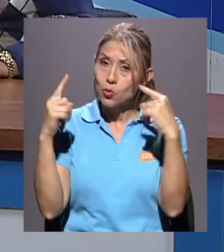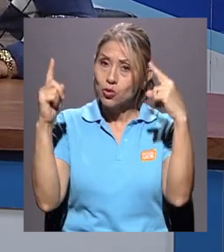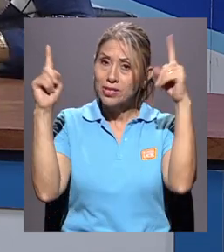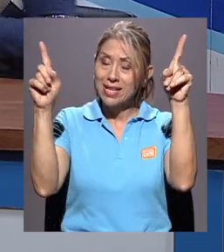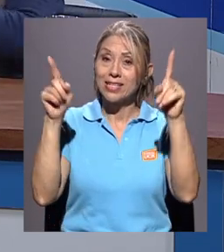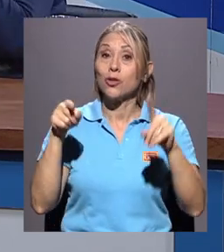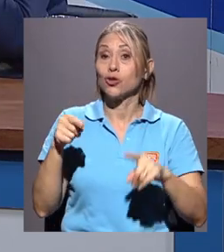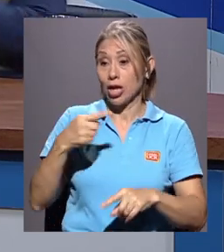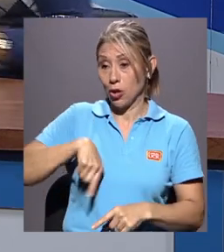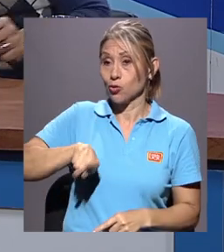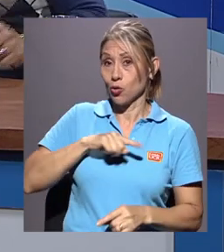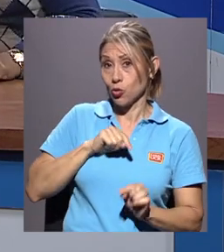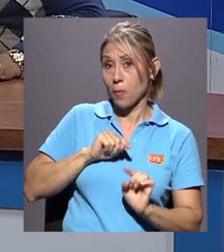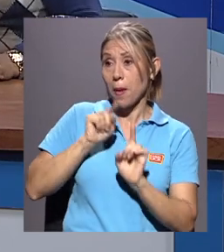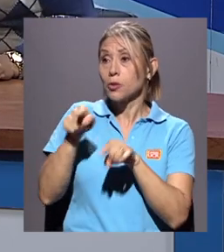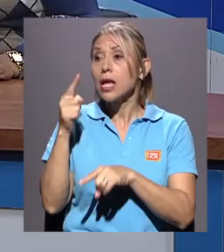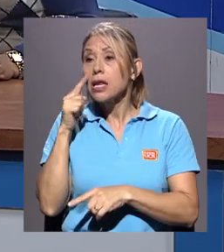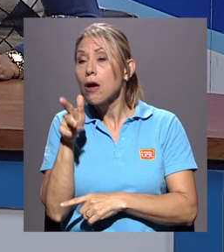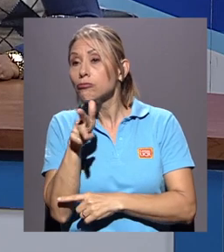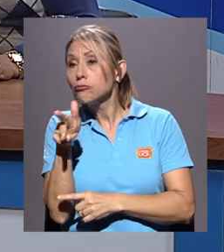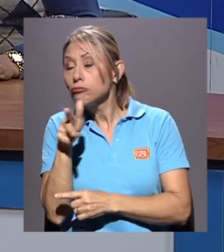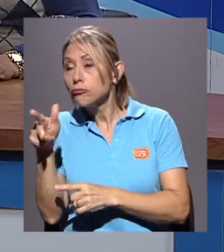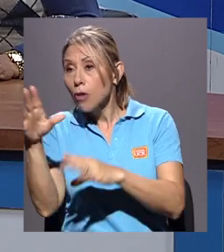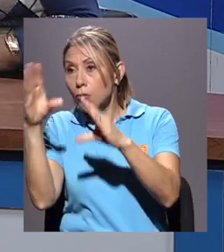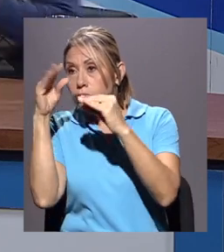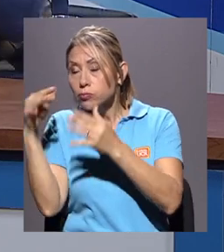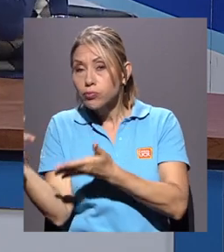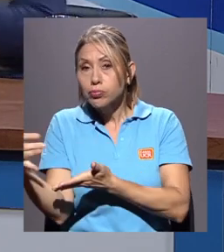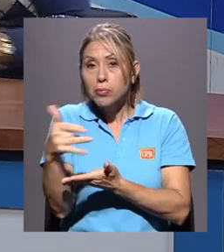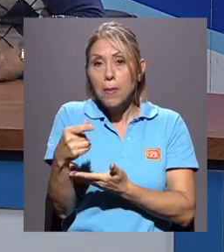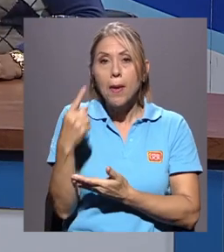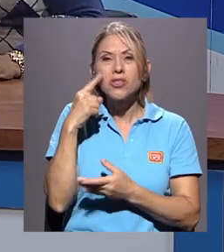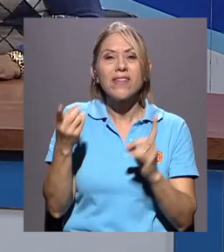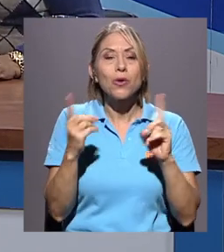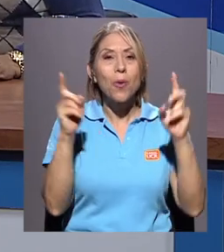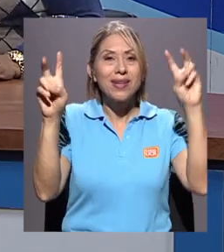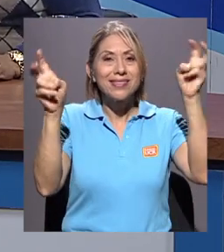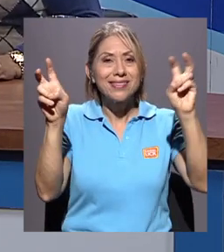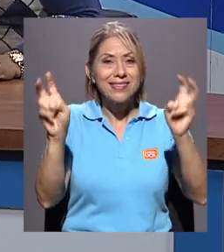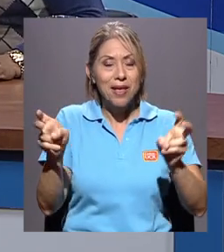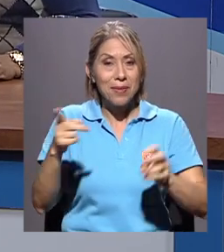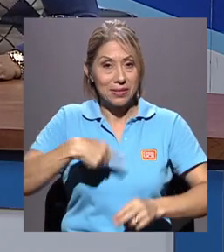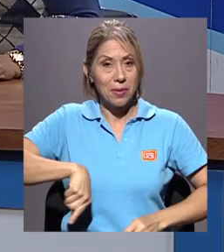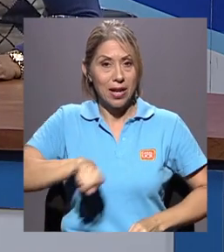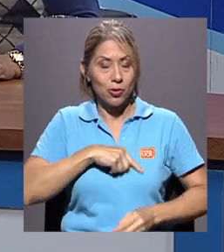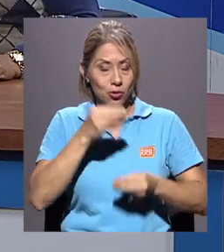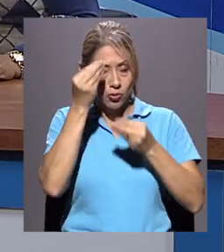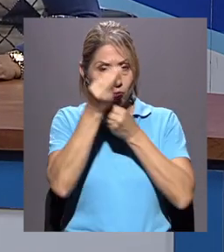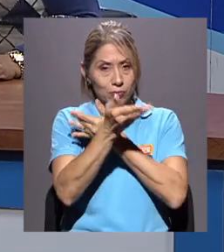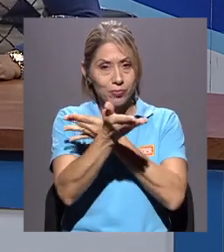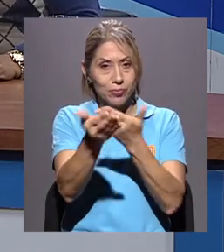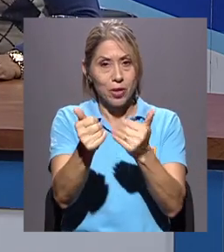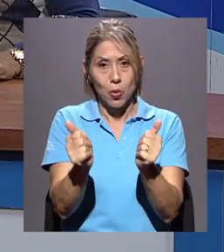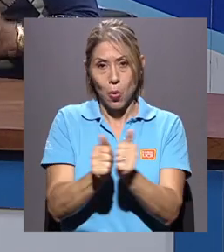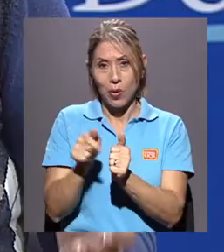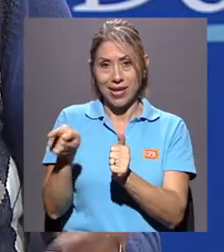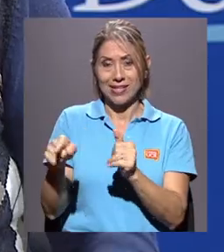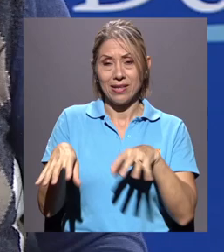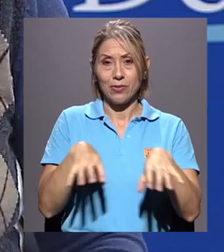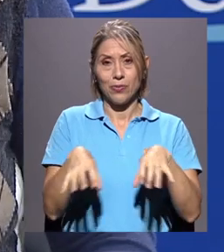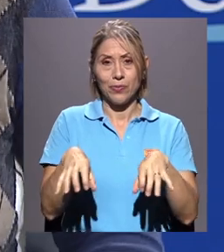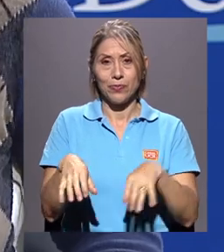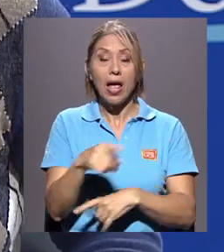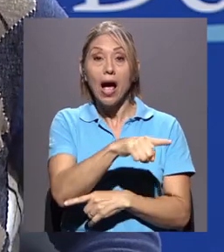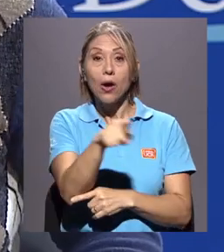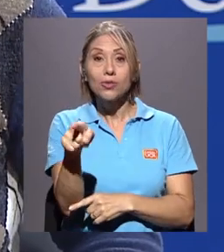aula lo cubrirá. Vamos a ver qué temas traen ustedes y qué podemos aportarle al público desde este simposio que organiza Pridena. A ustedes